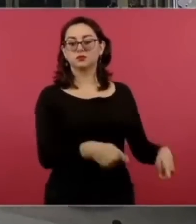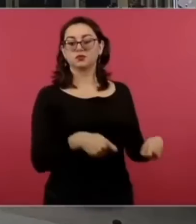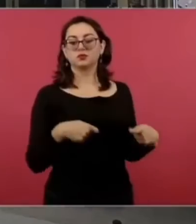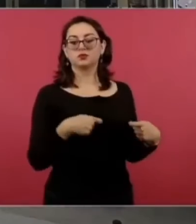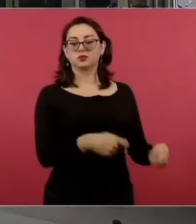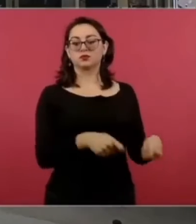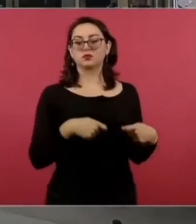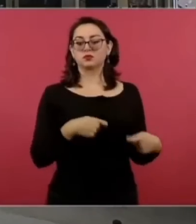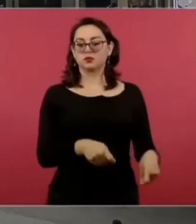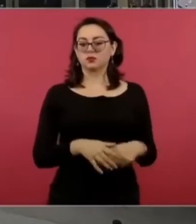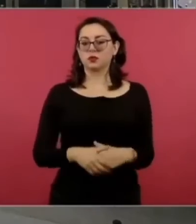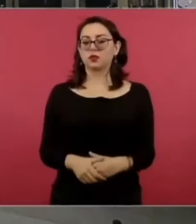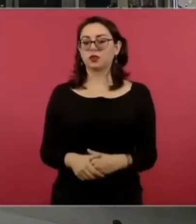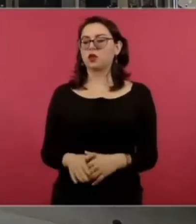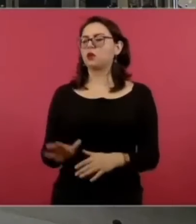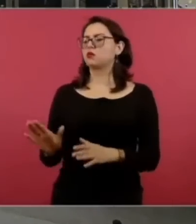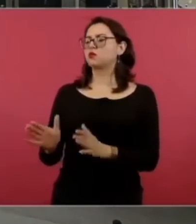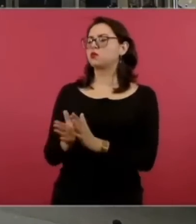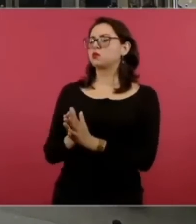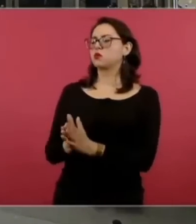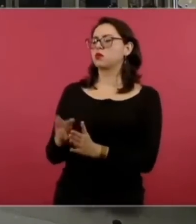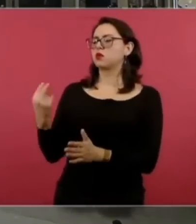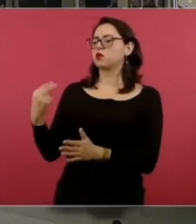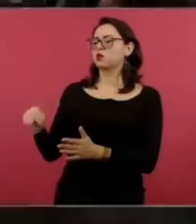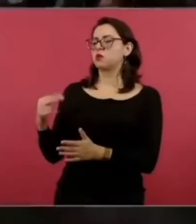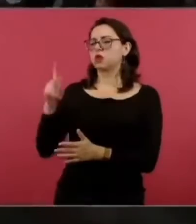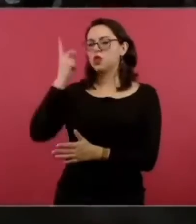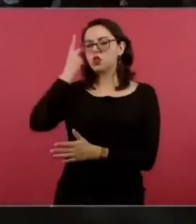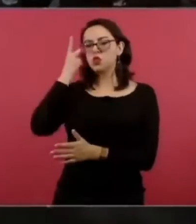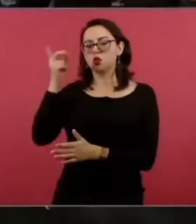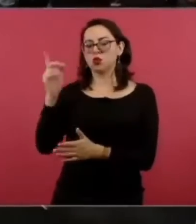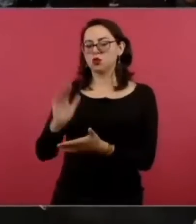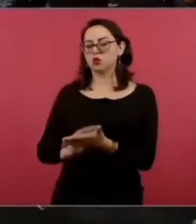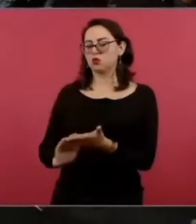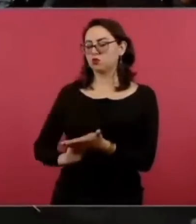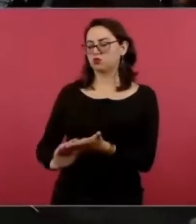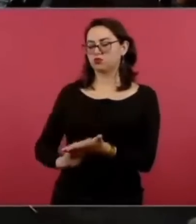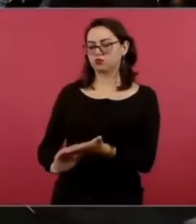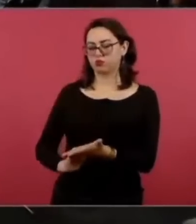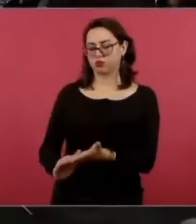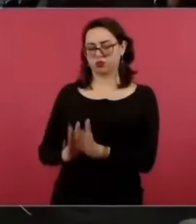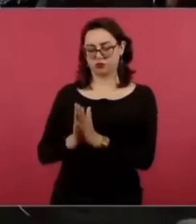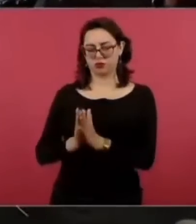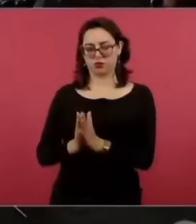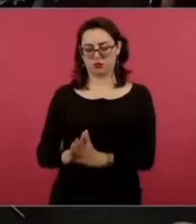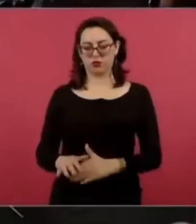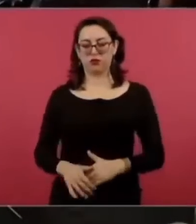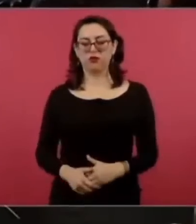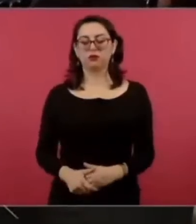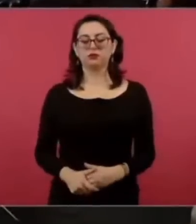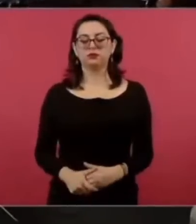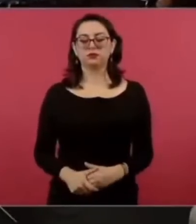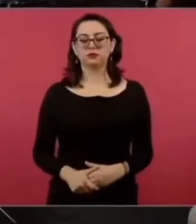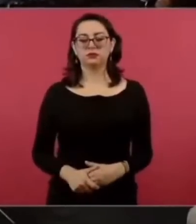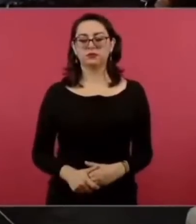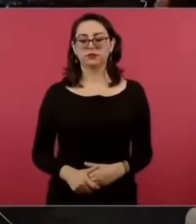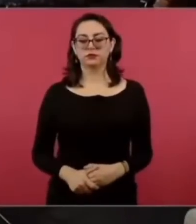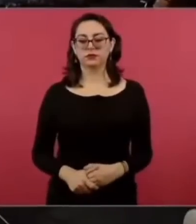este desarrollador quítalo desarrollador a ver